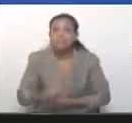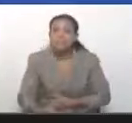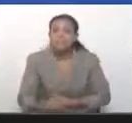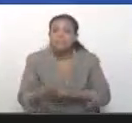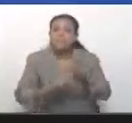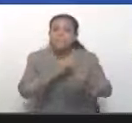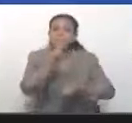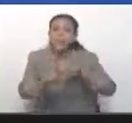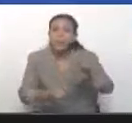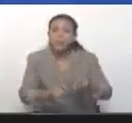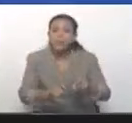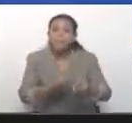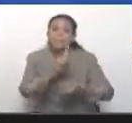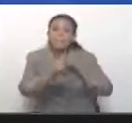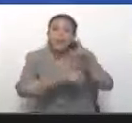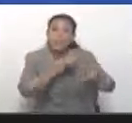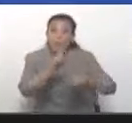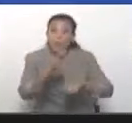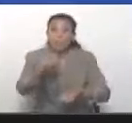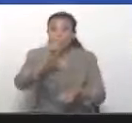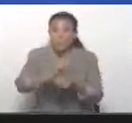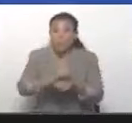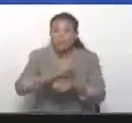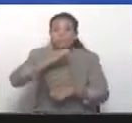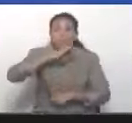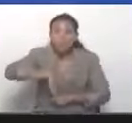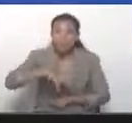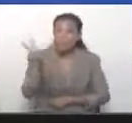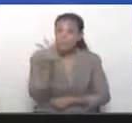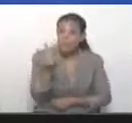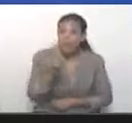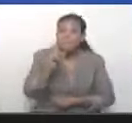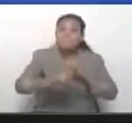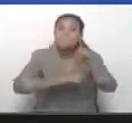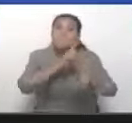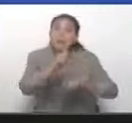para consultar, por primera vez en la historia de Venezuela,